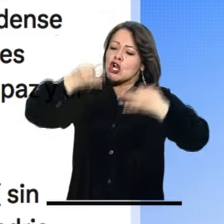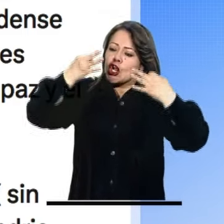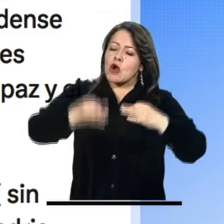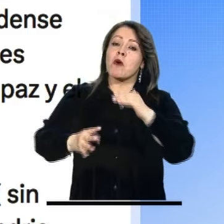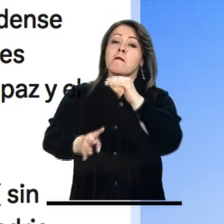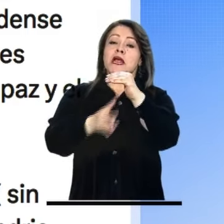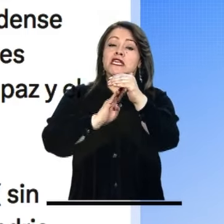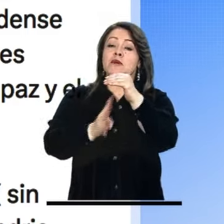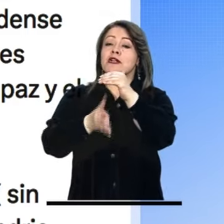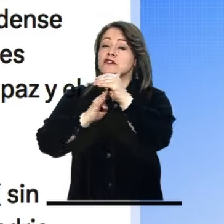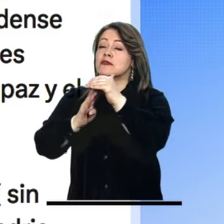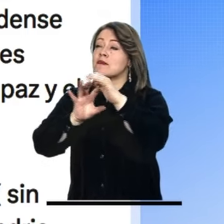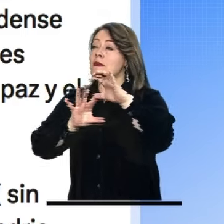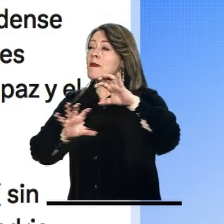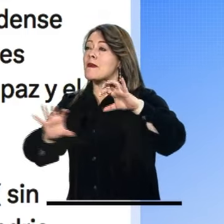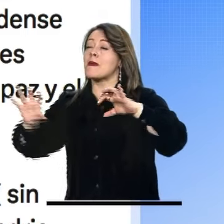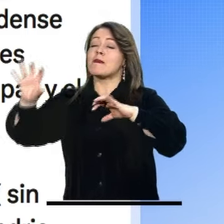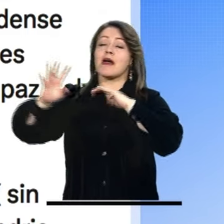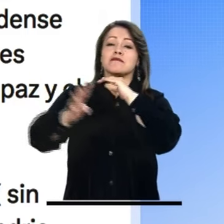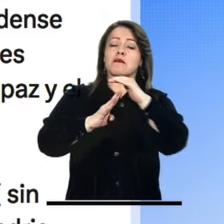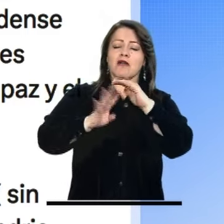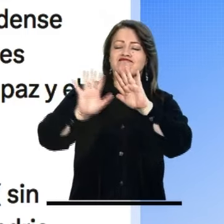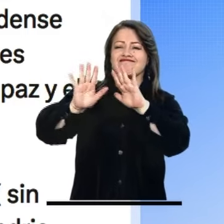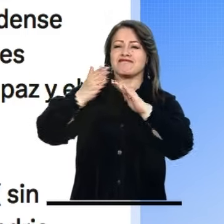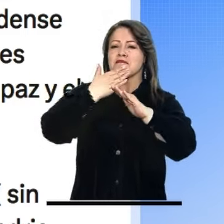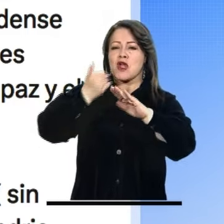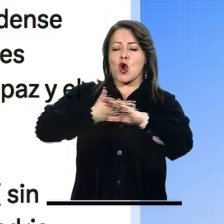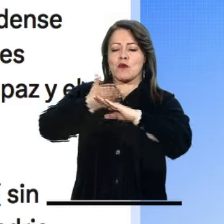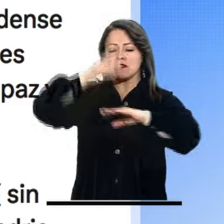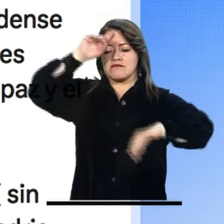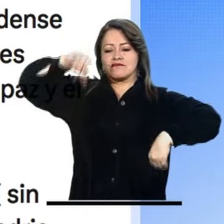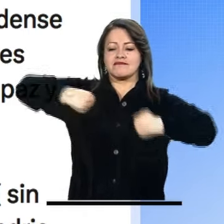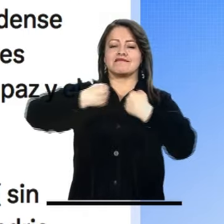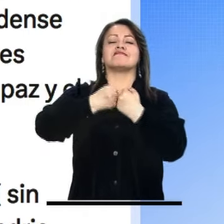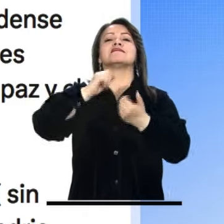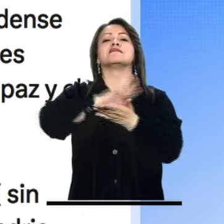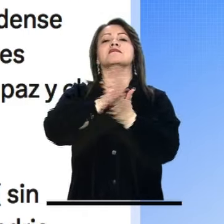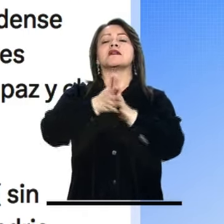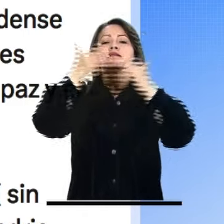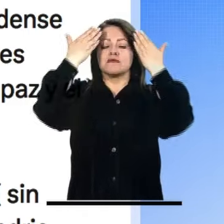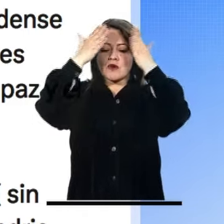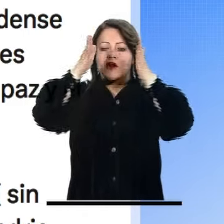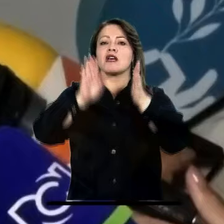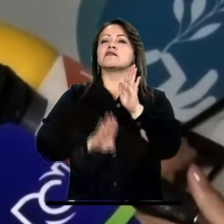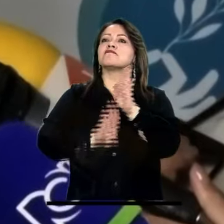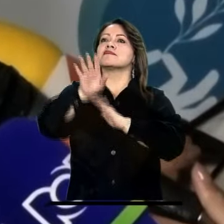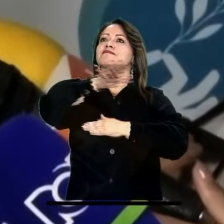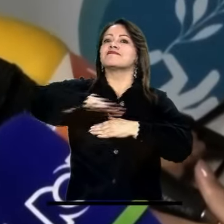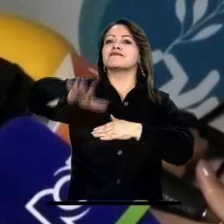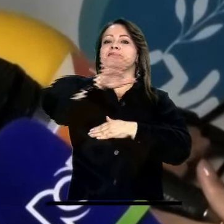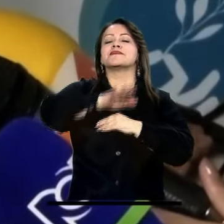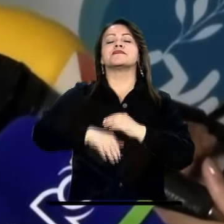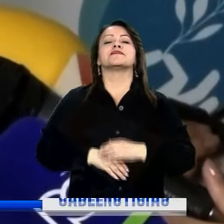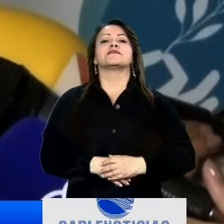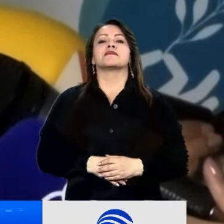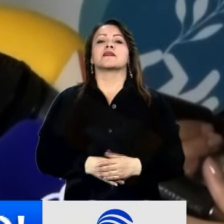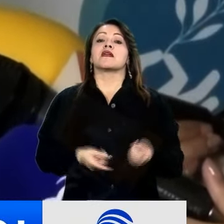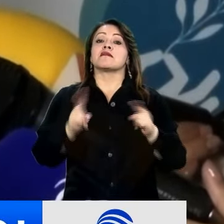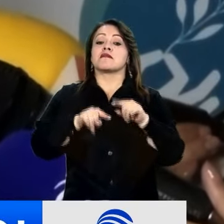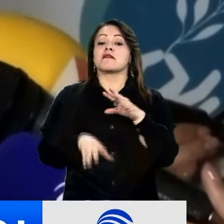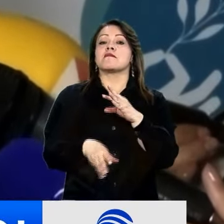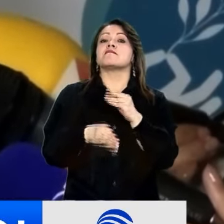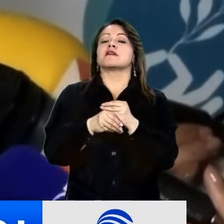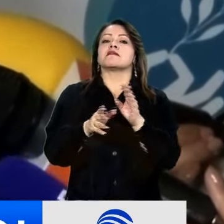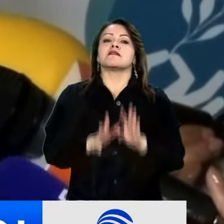éxodo migratorio es lograr un gran pacto americano que contemple la democracia, la paz y el progreso en los pueblos del sur. Agregó que es necesario